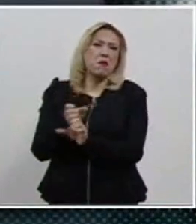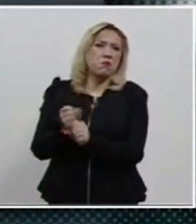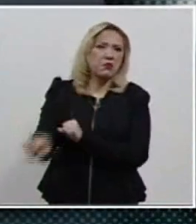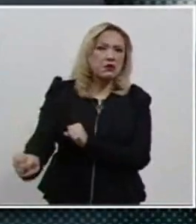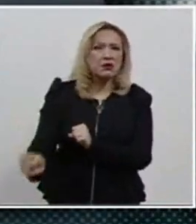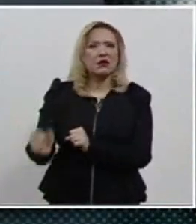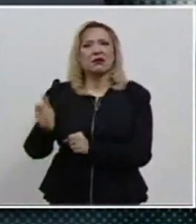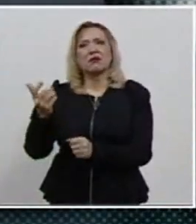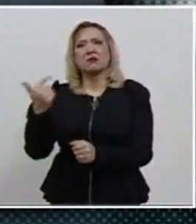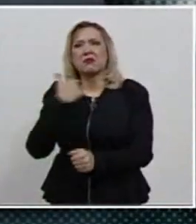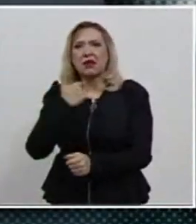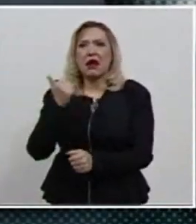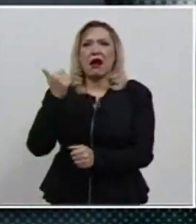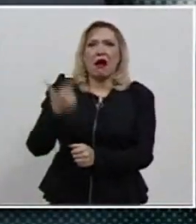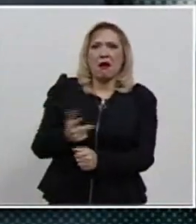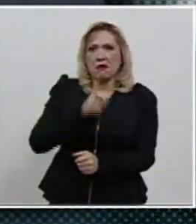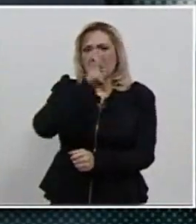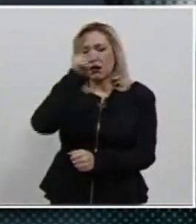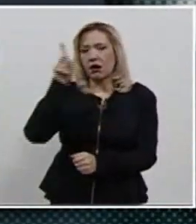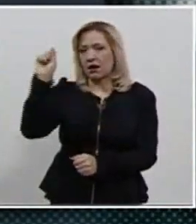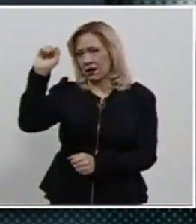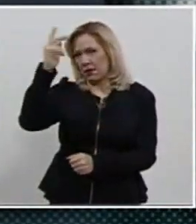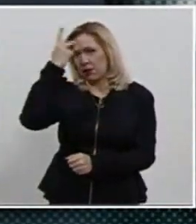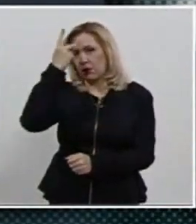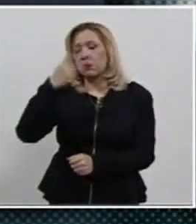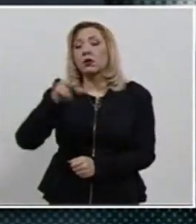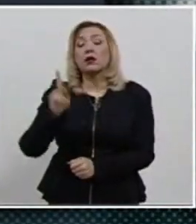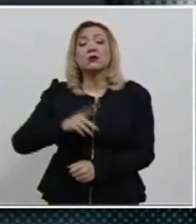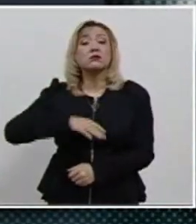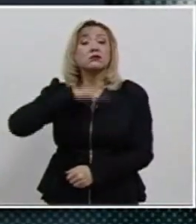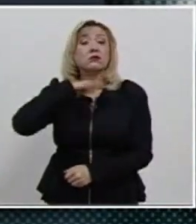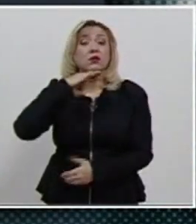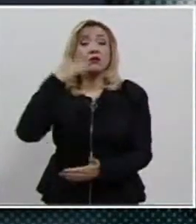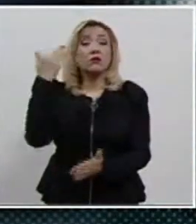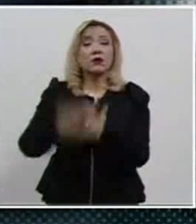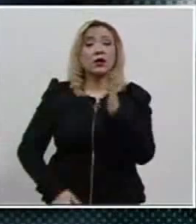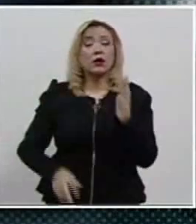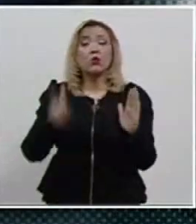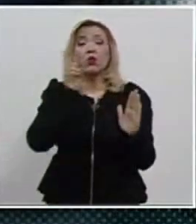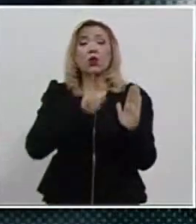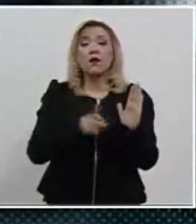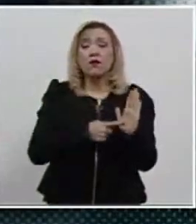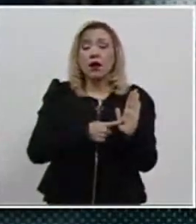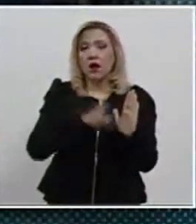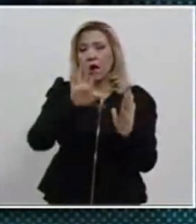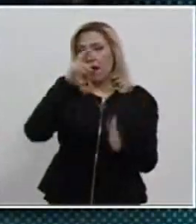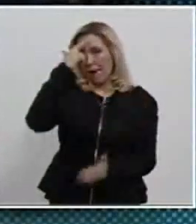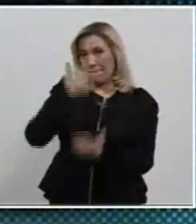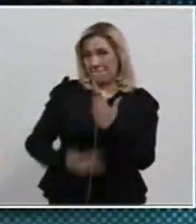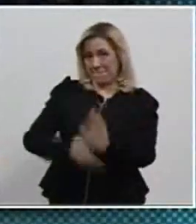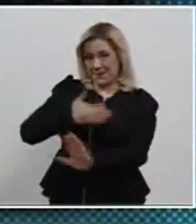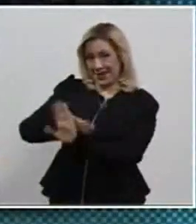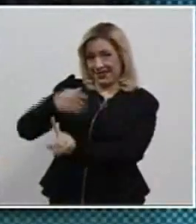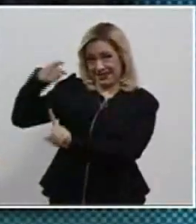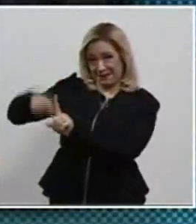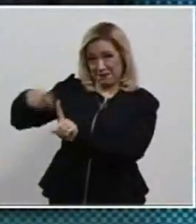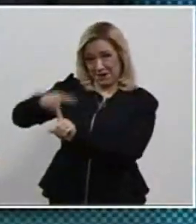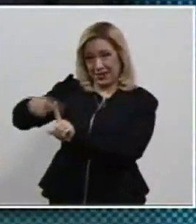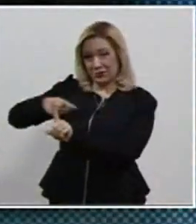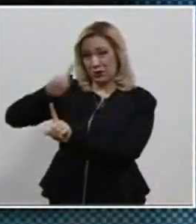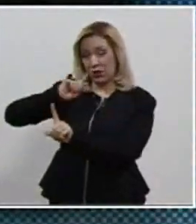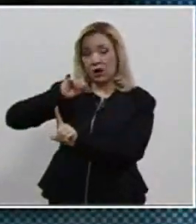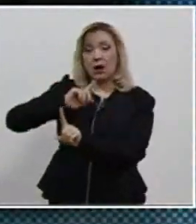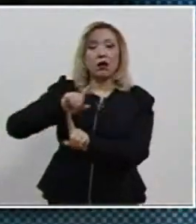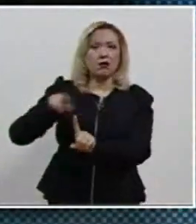Potosí se rige bajo el principio de omisión de pruebas, es decir, la víctima no está obligada a comprobar que está siendo